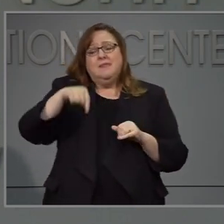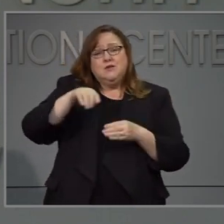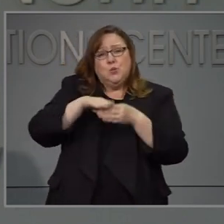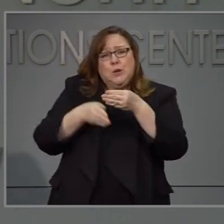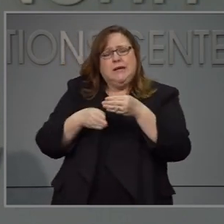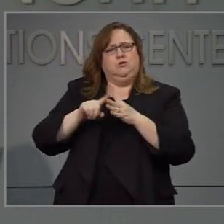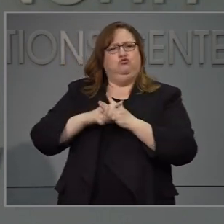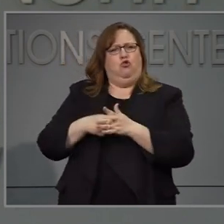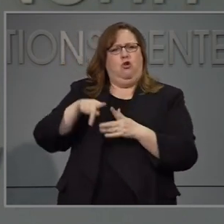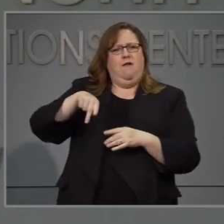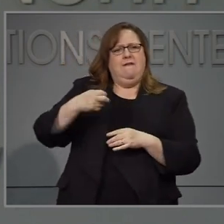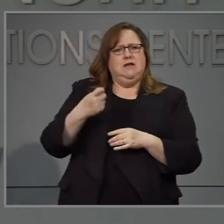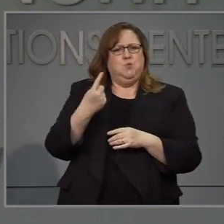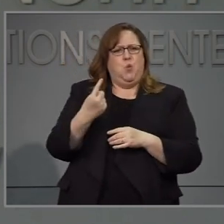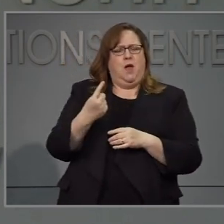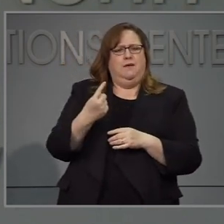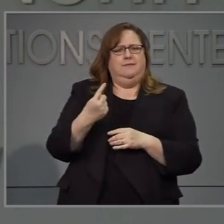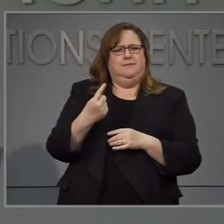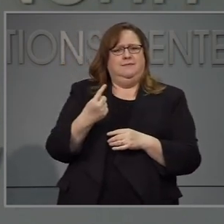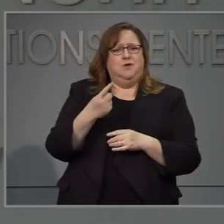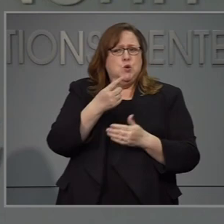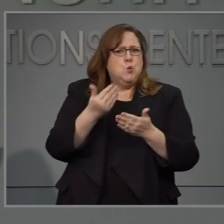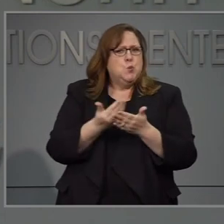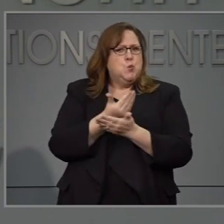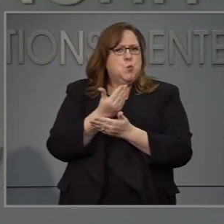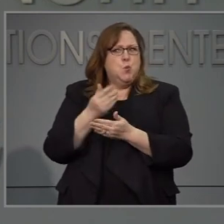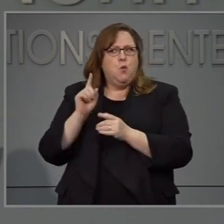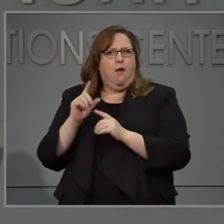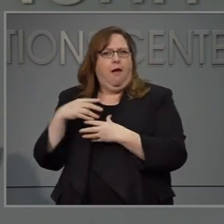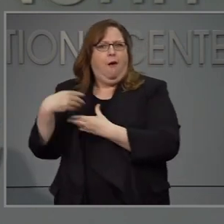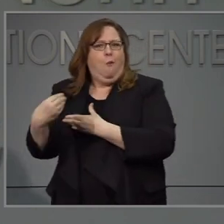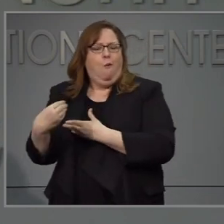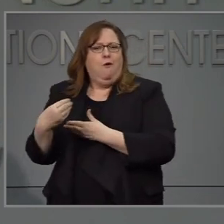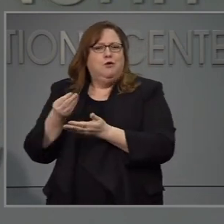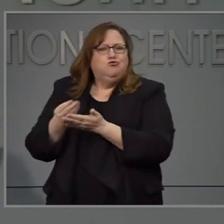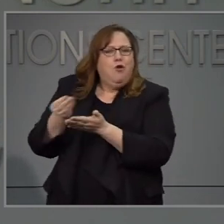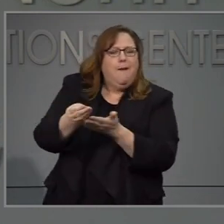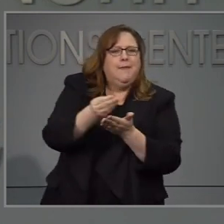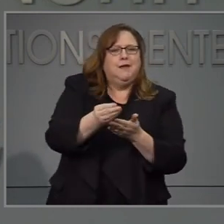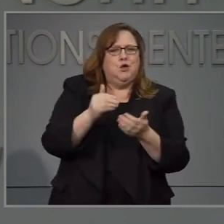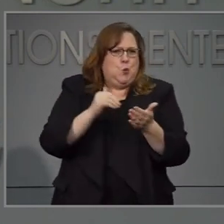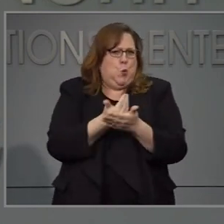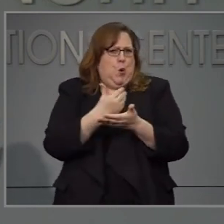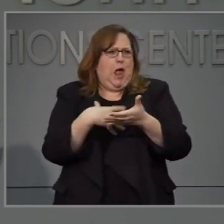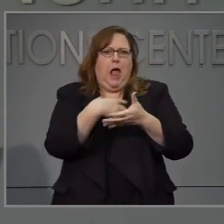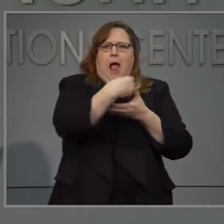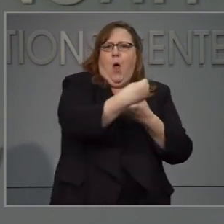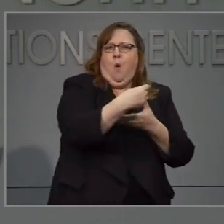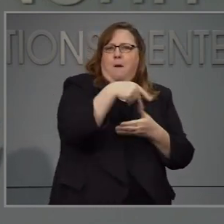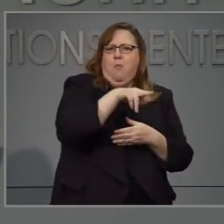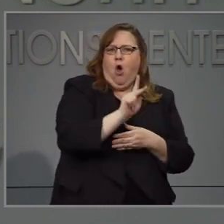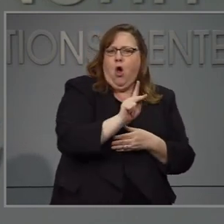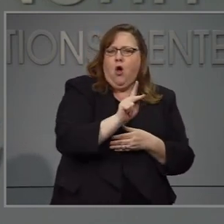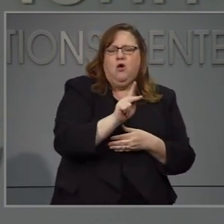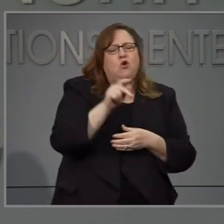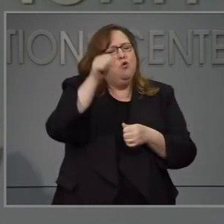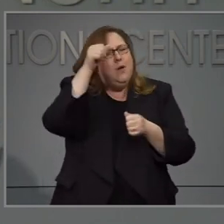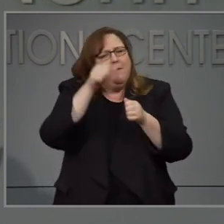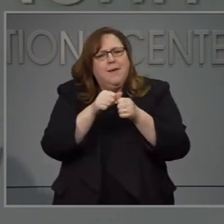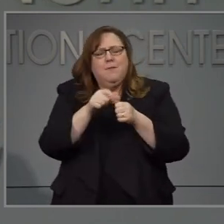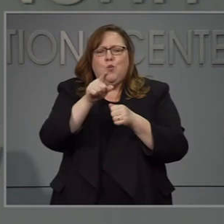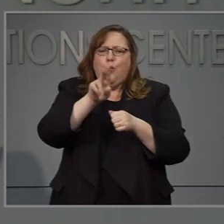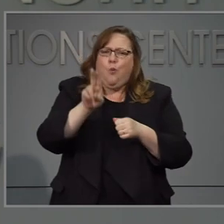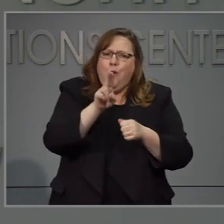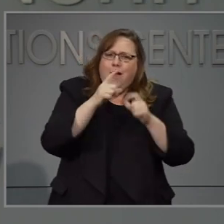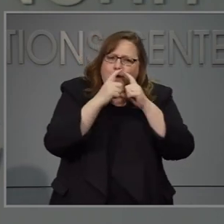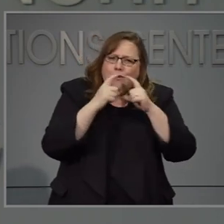cerciórense estar a distancia y también estar seguro cuando empiecen las nuevas actividades en parques y